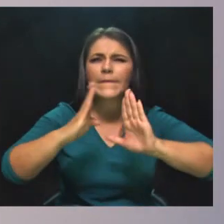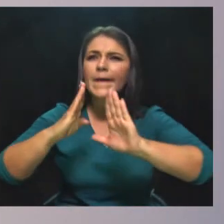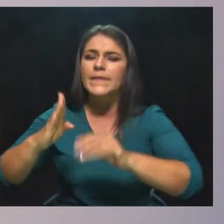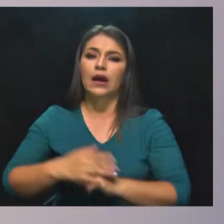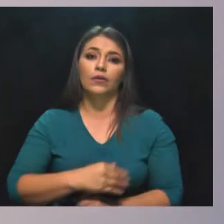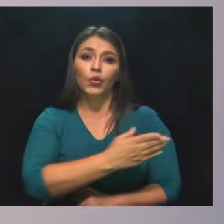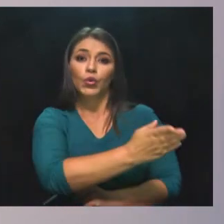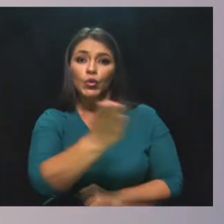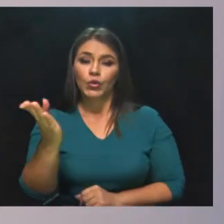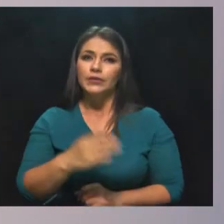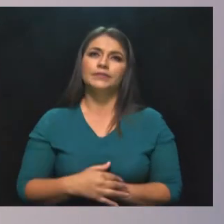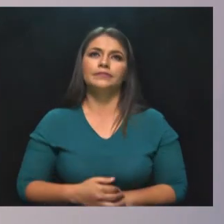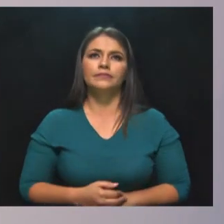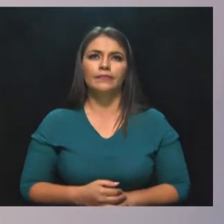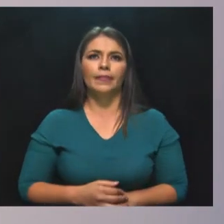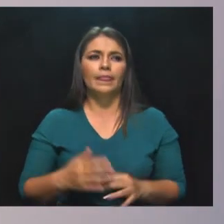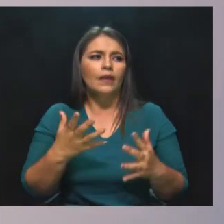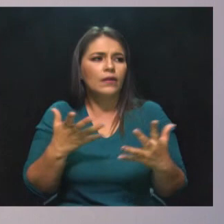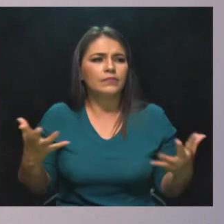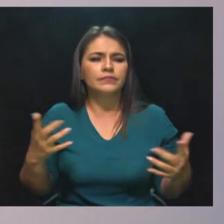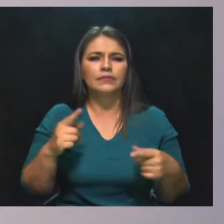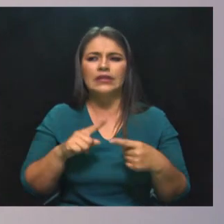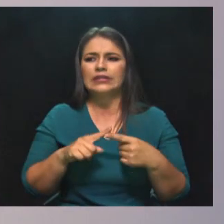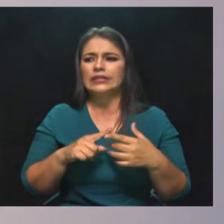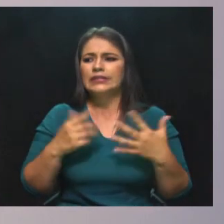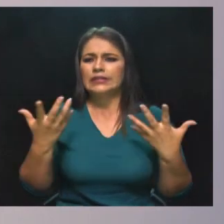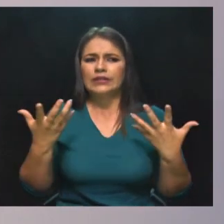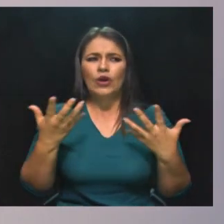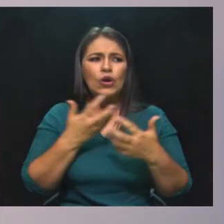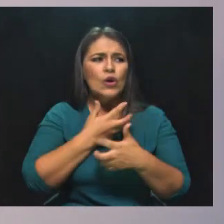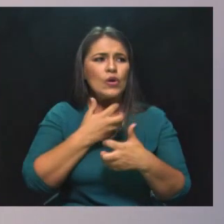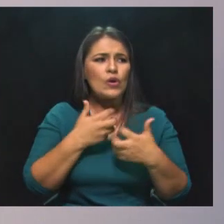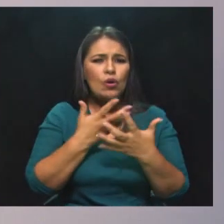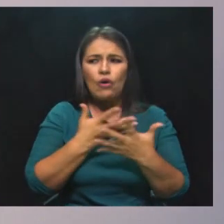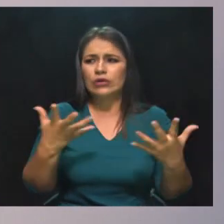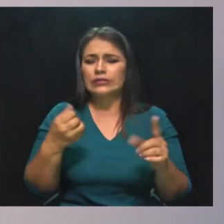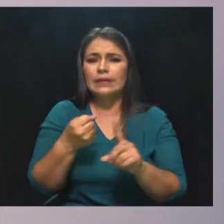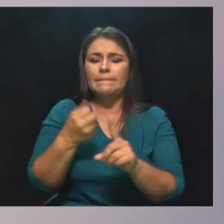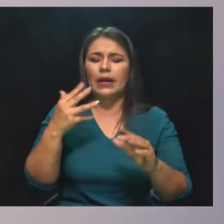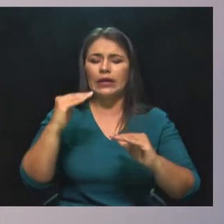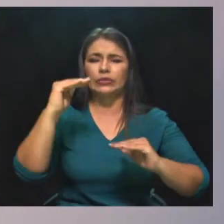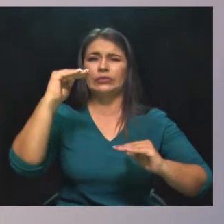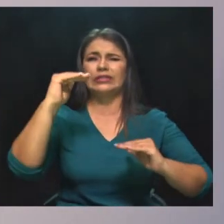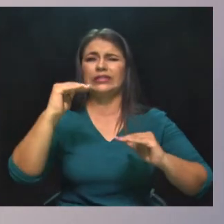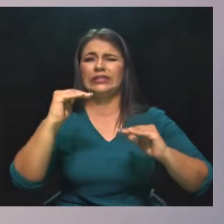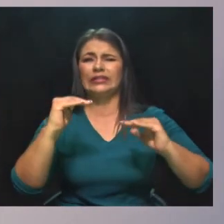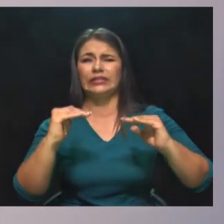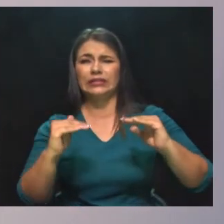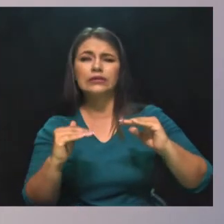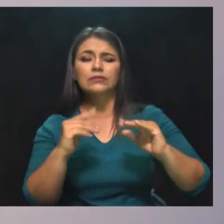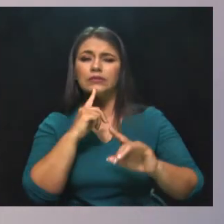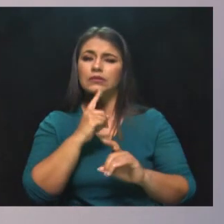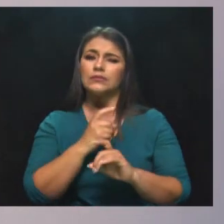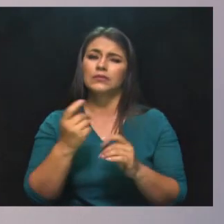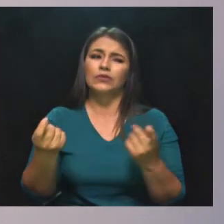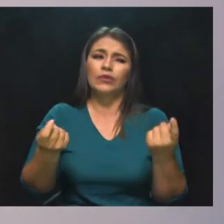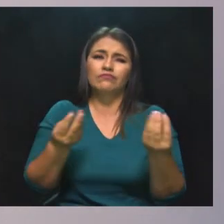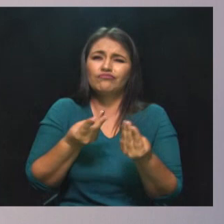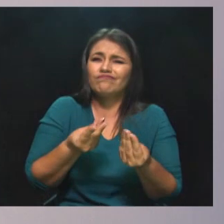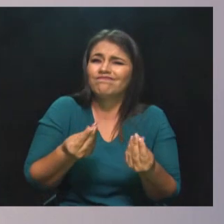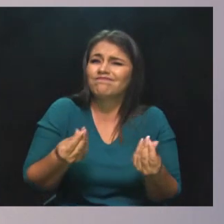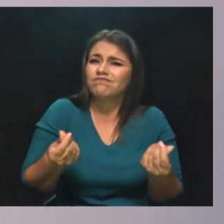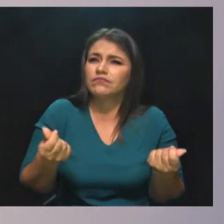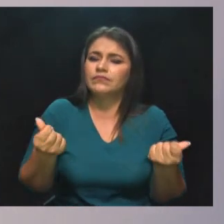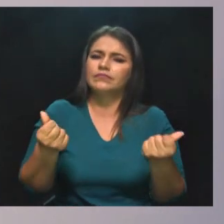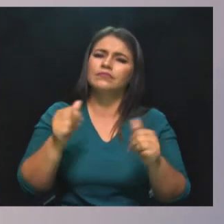ustedes, para aminorar lo más que podamos el impacto de esta crisis. Quiero reiterarles llamado